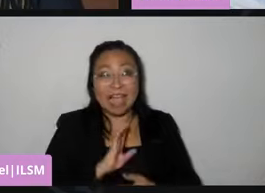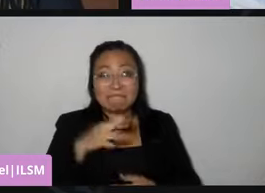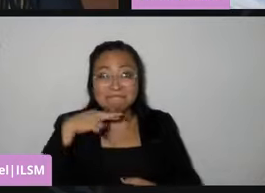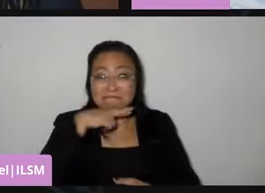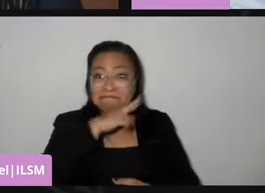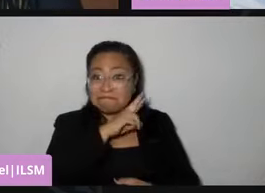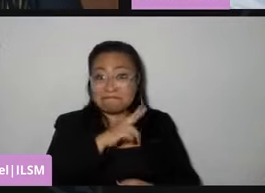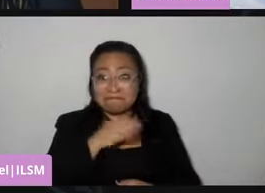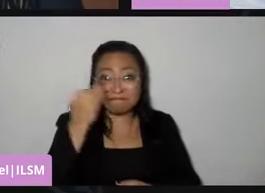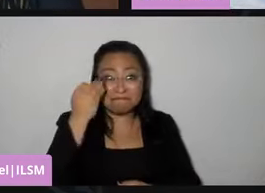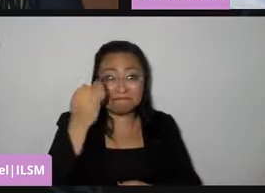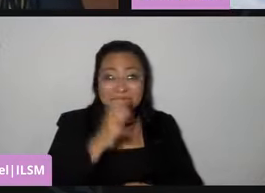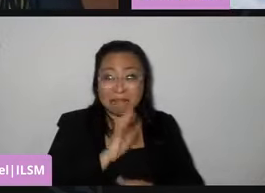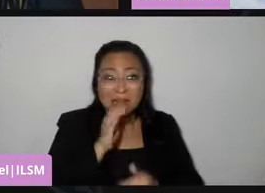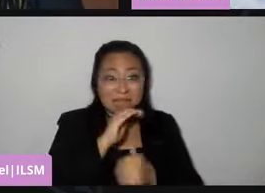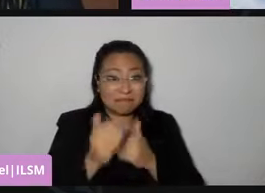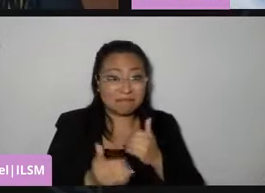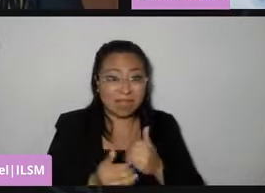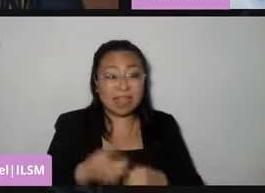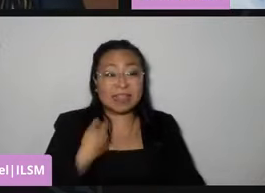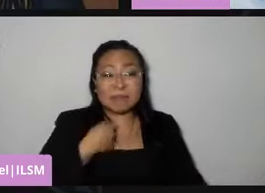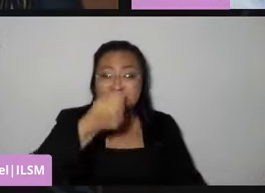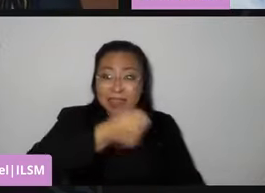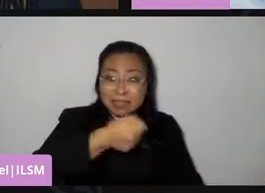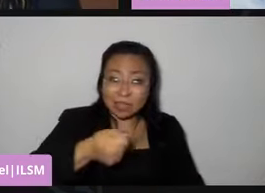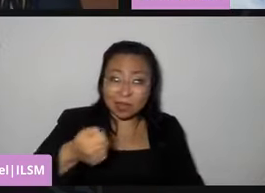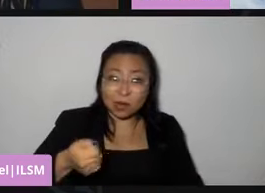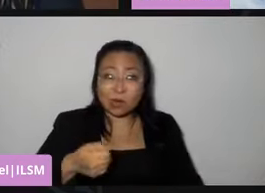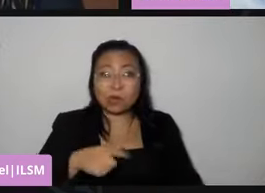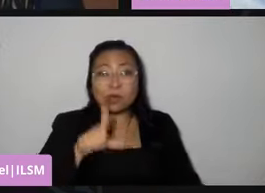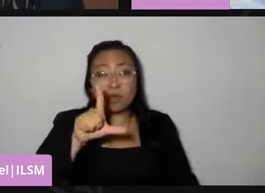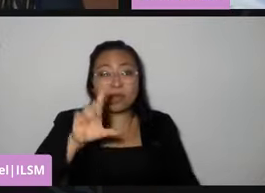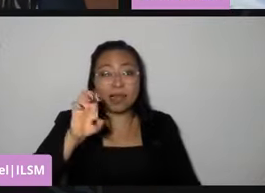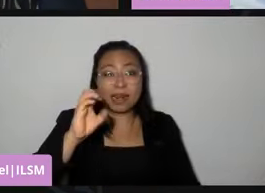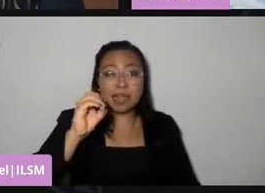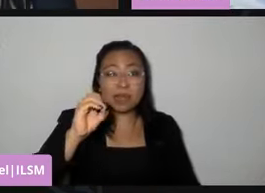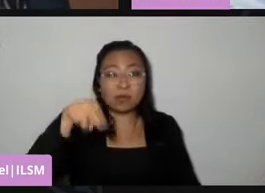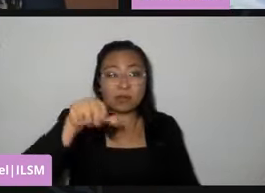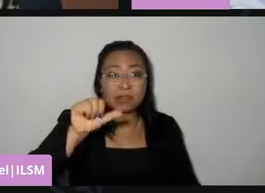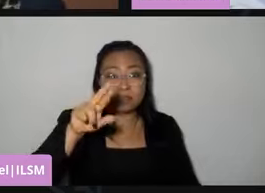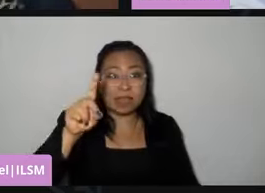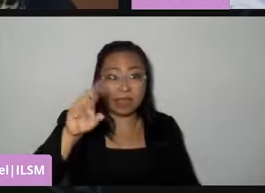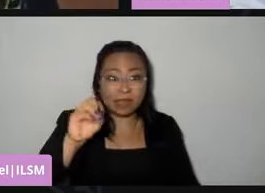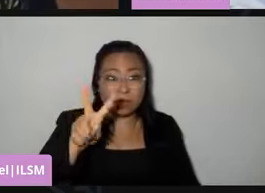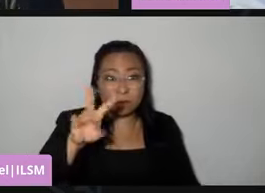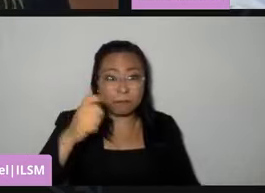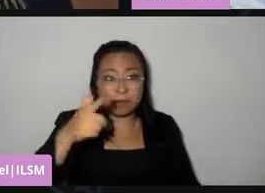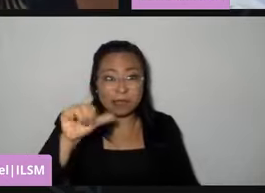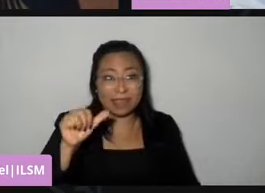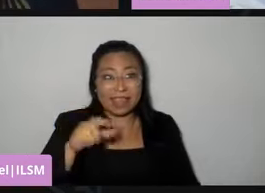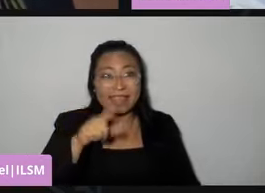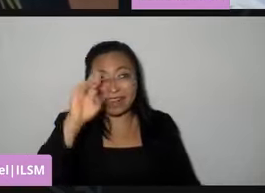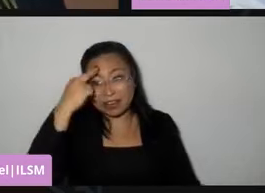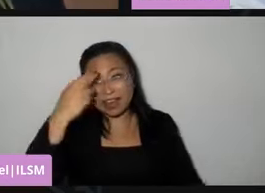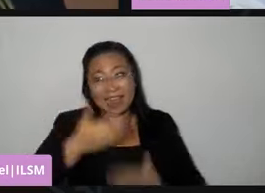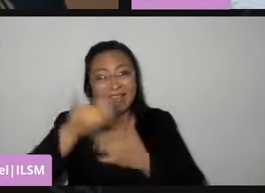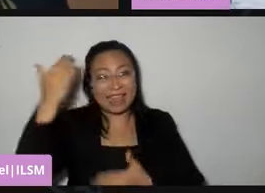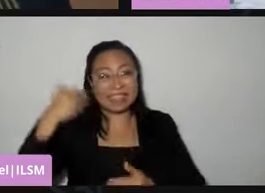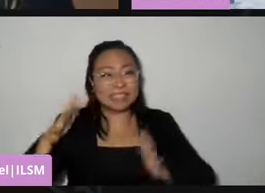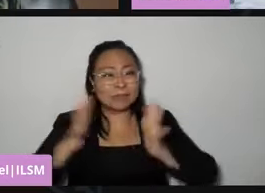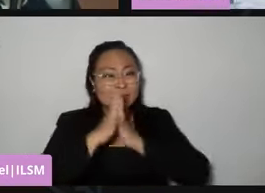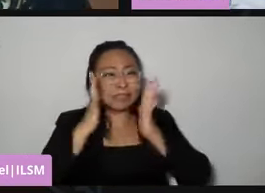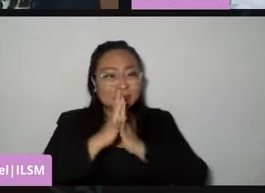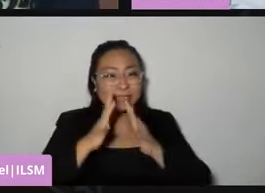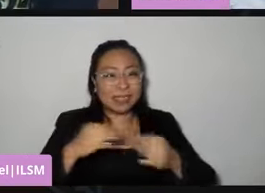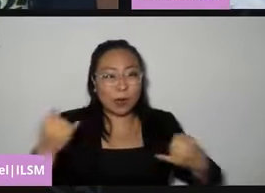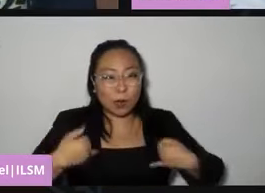tiempo como agua, Lucía, de verdad, te saluda mucho Leonardo Vega, quien fue tu párvulo allá en Agitando Ideas Jóvenes, Formando Ciudadanía 2020.